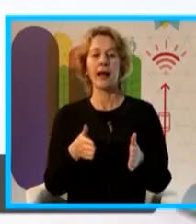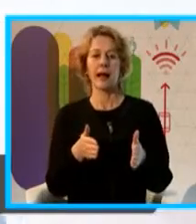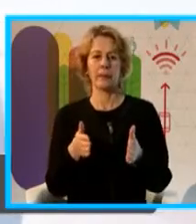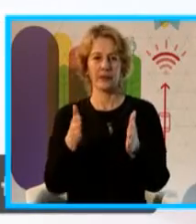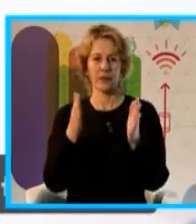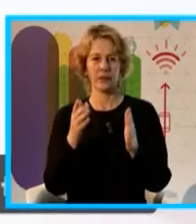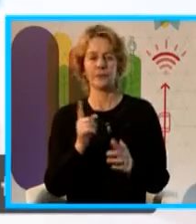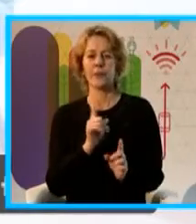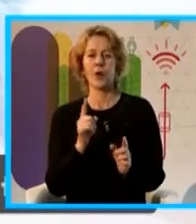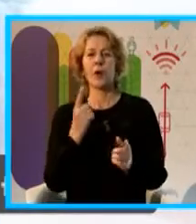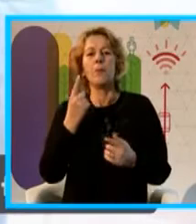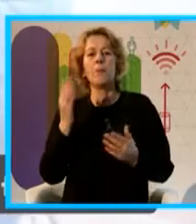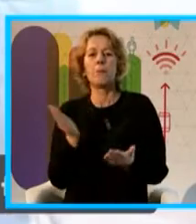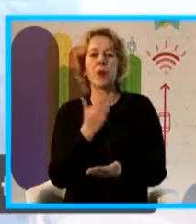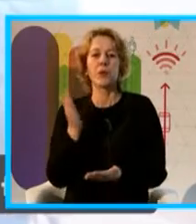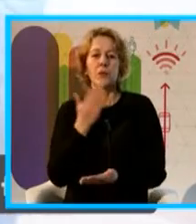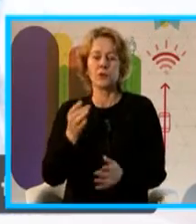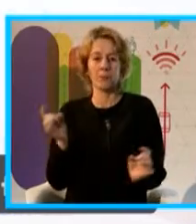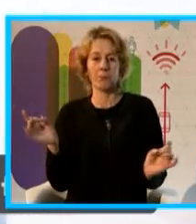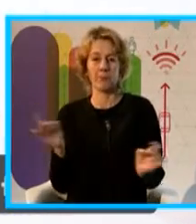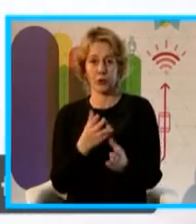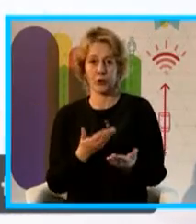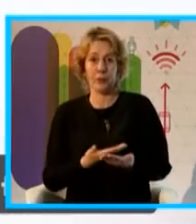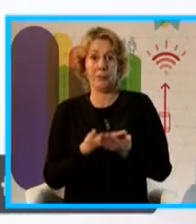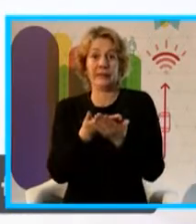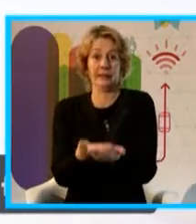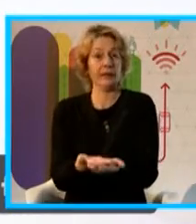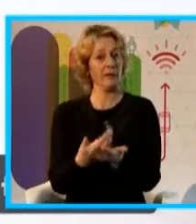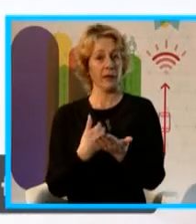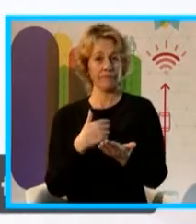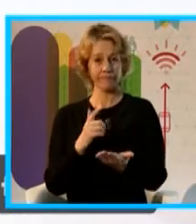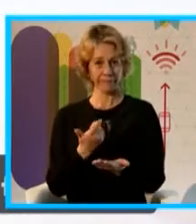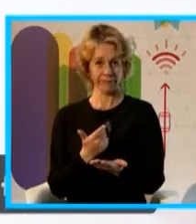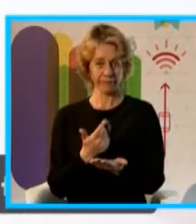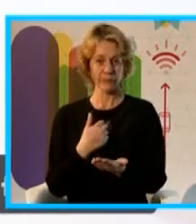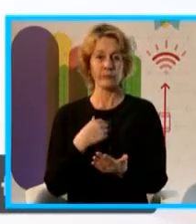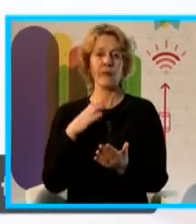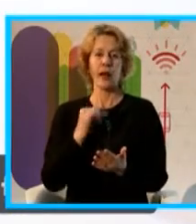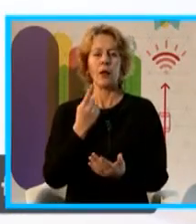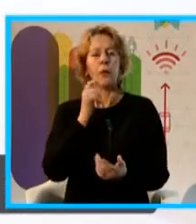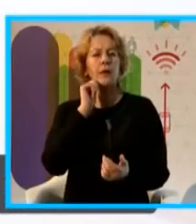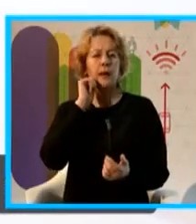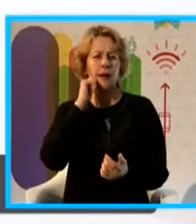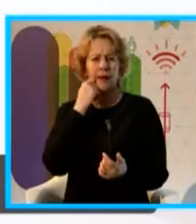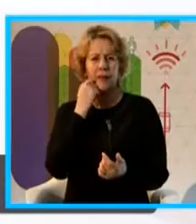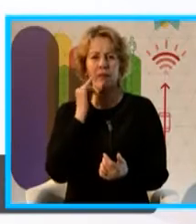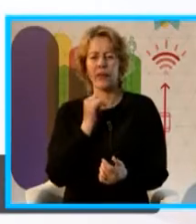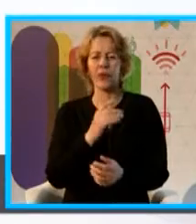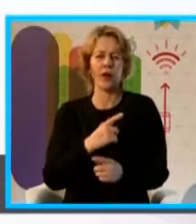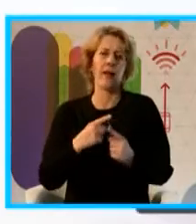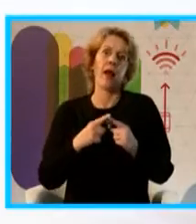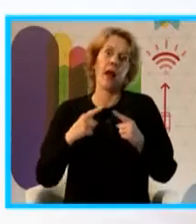tenemos un producto para presentar. pero lo que sí tenemos es un lindo y largo camino para